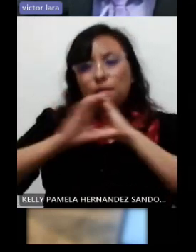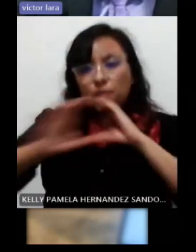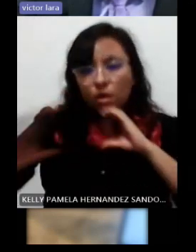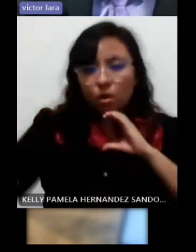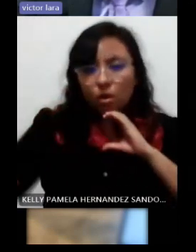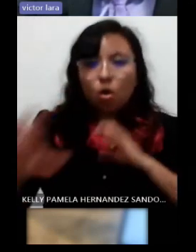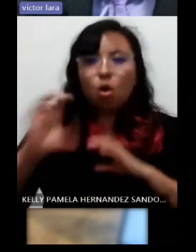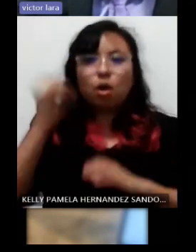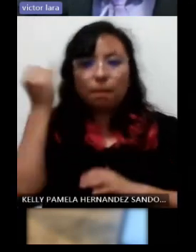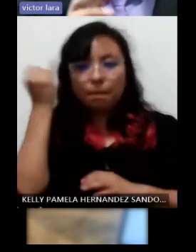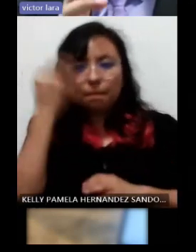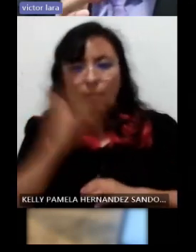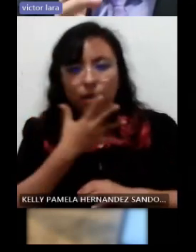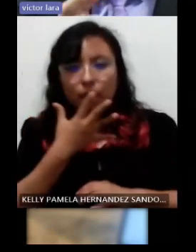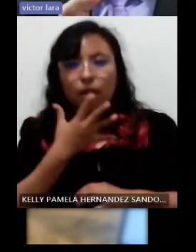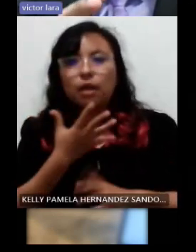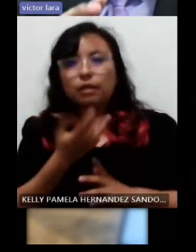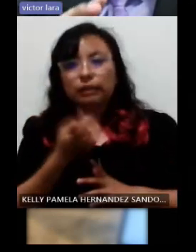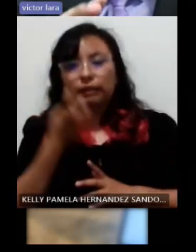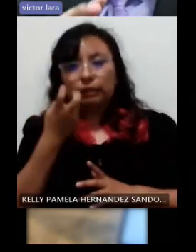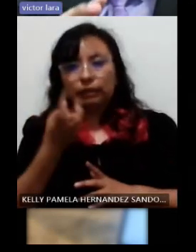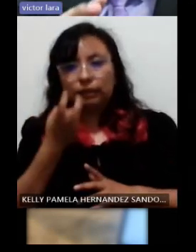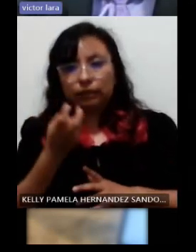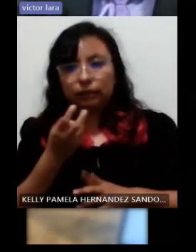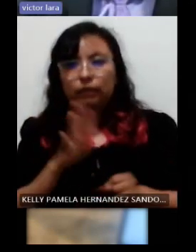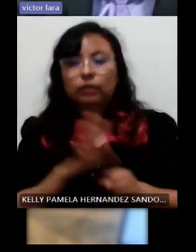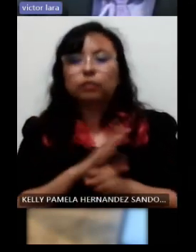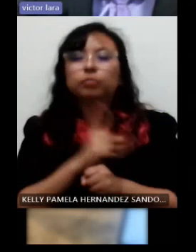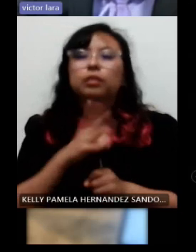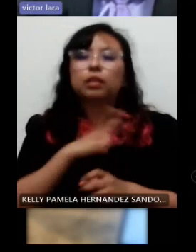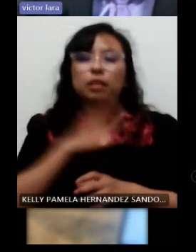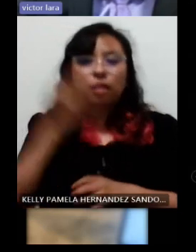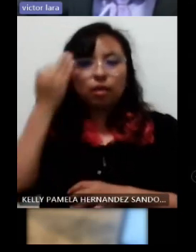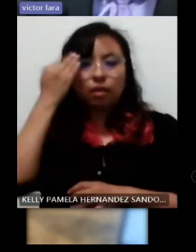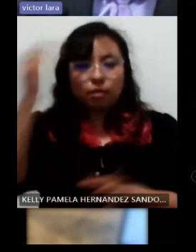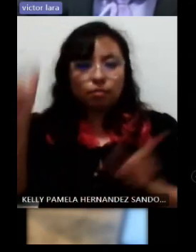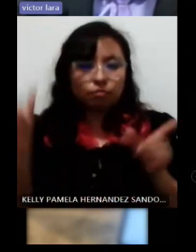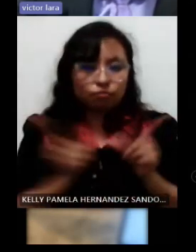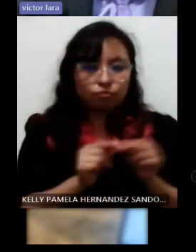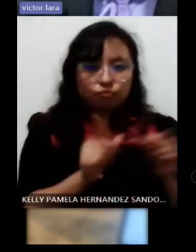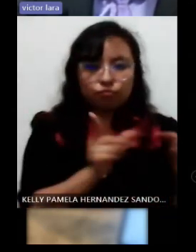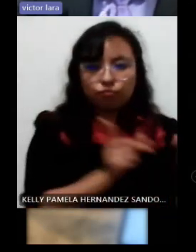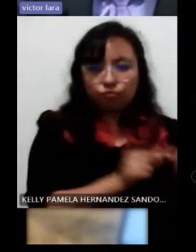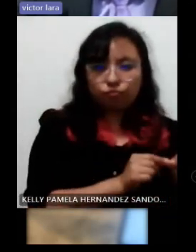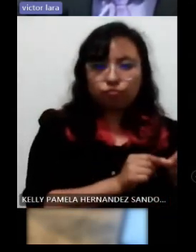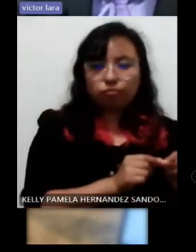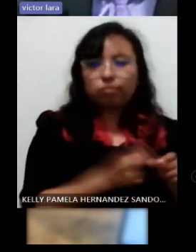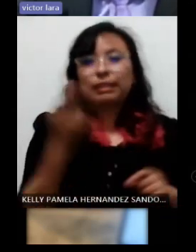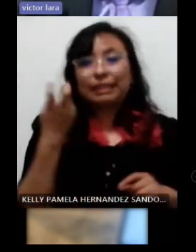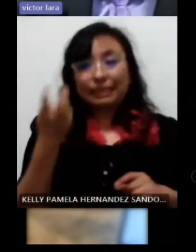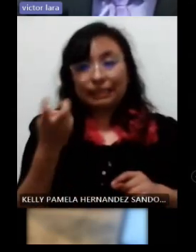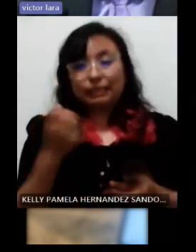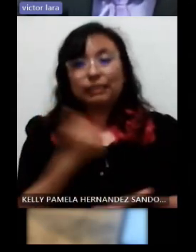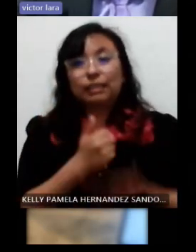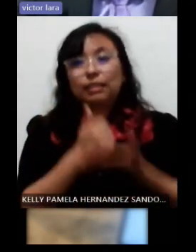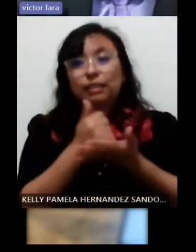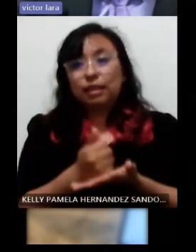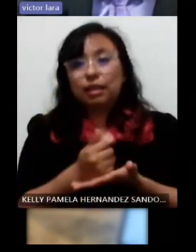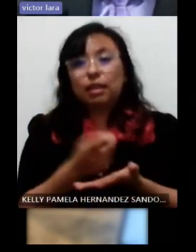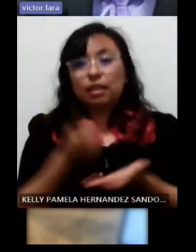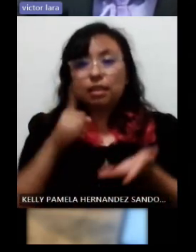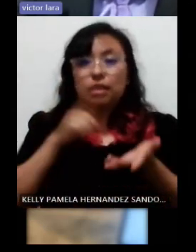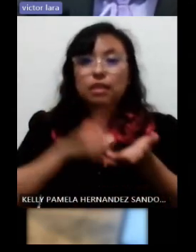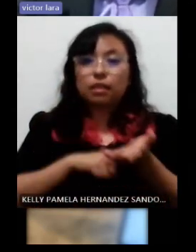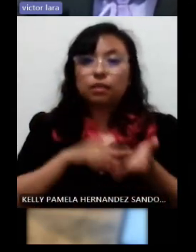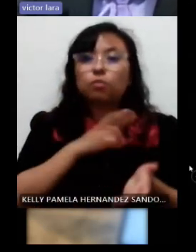imágenes que estén estáticas por momentos cortos y eso se debe de llevar a través de un programa ya sea puntual o